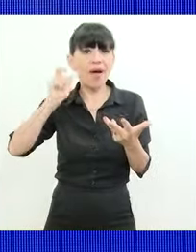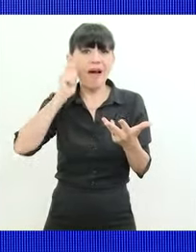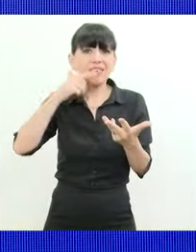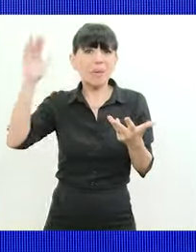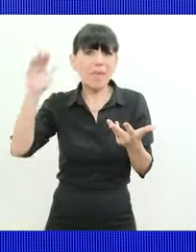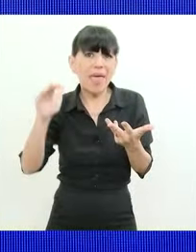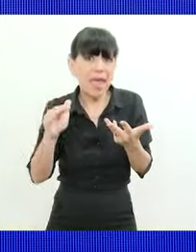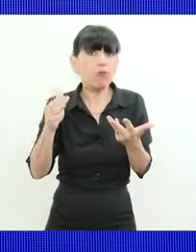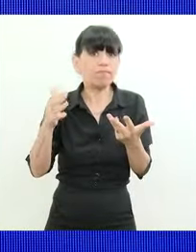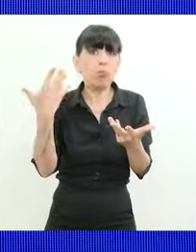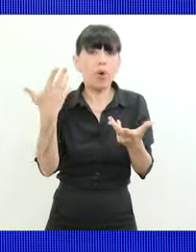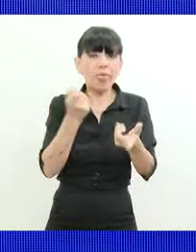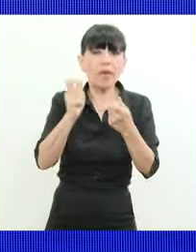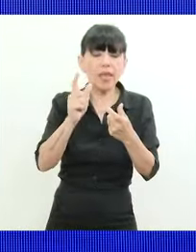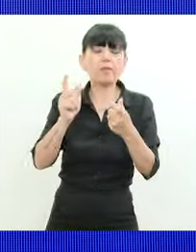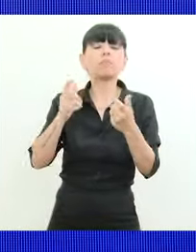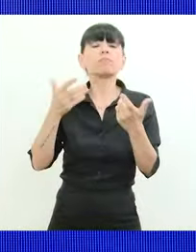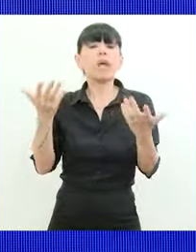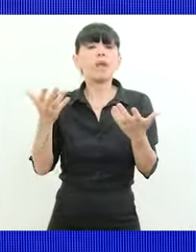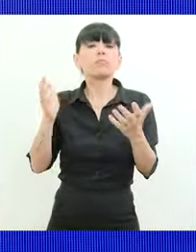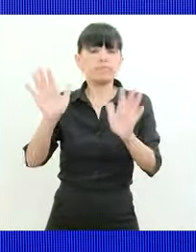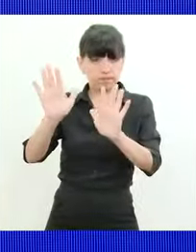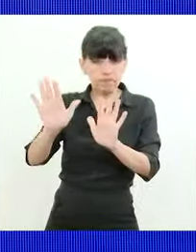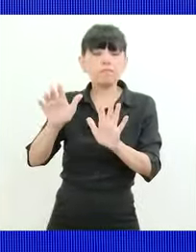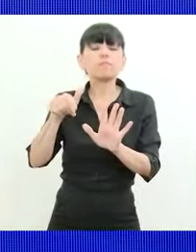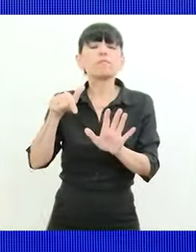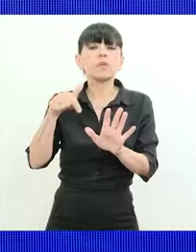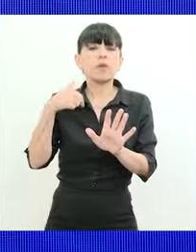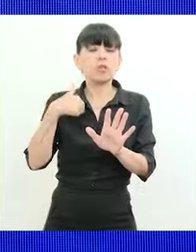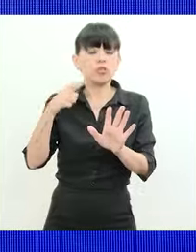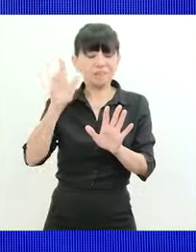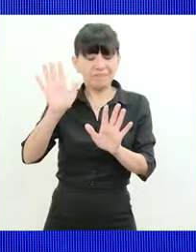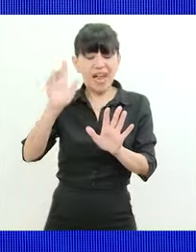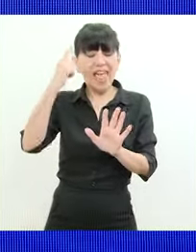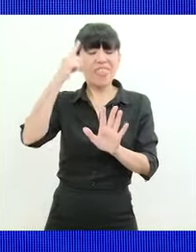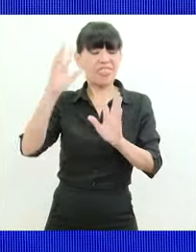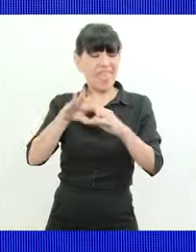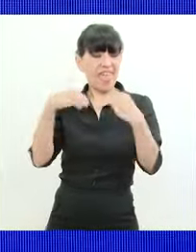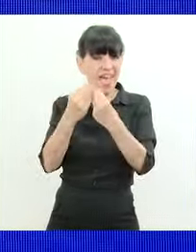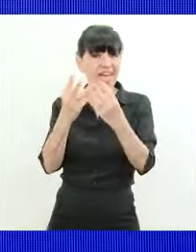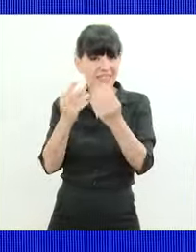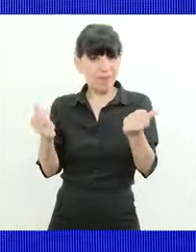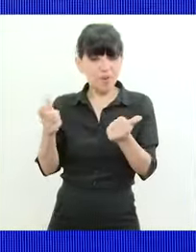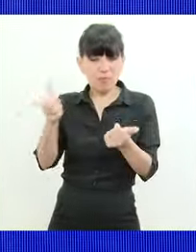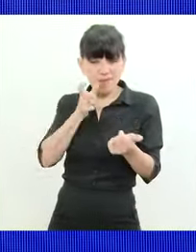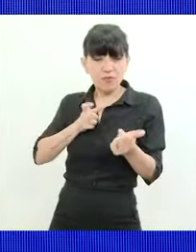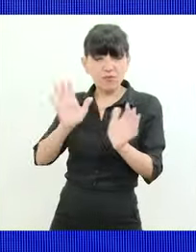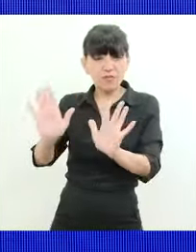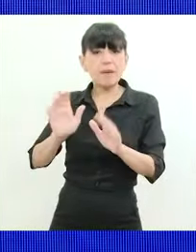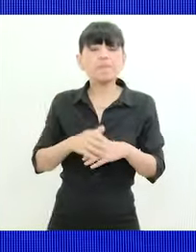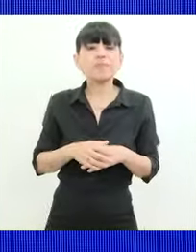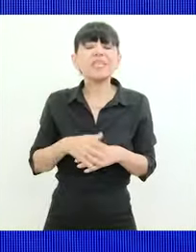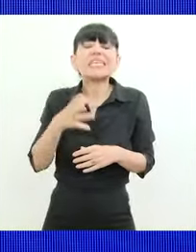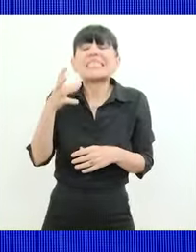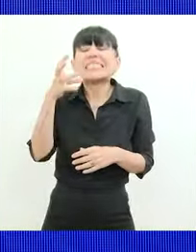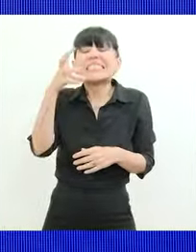ahora ahora y le redondeo la idea porque ¿cuál es